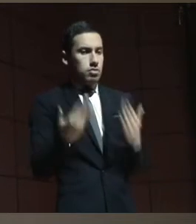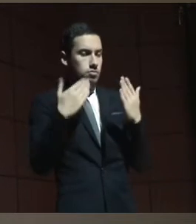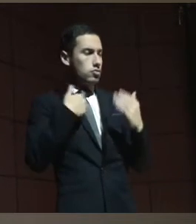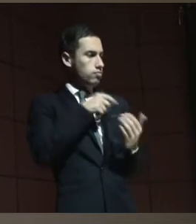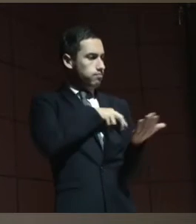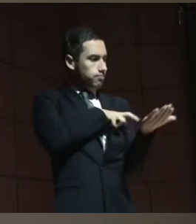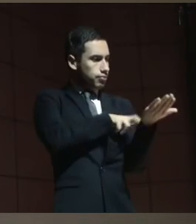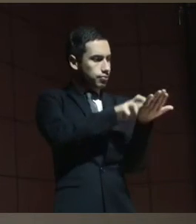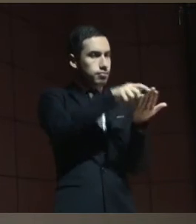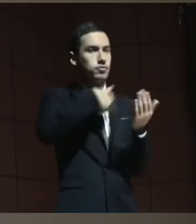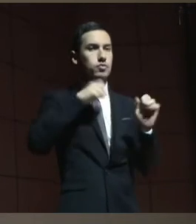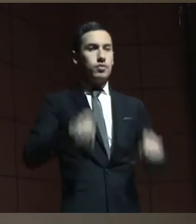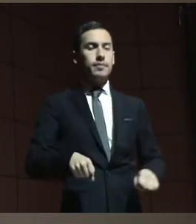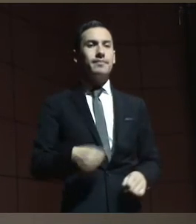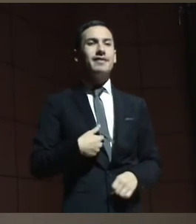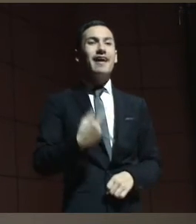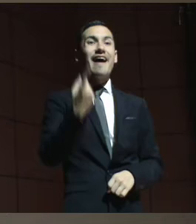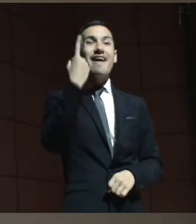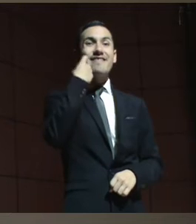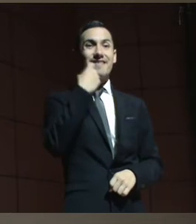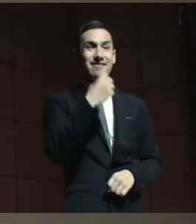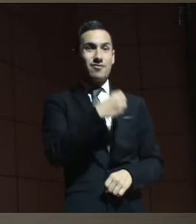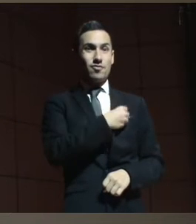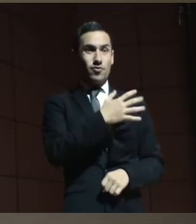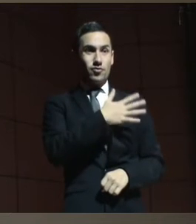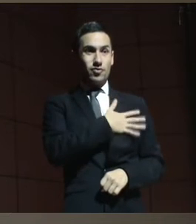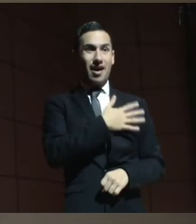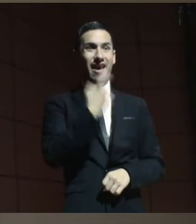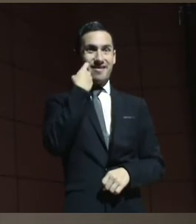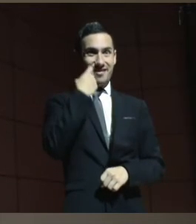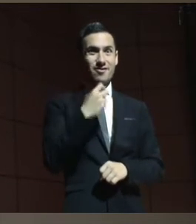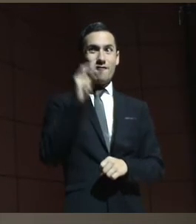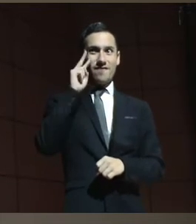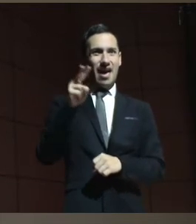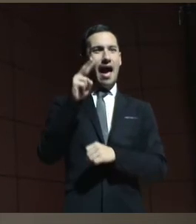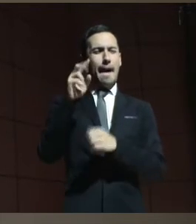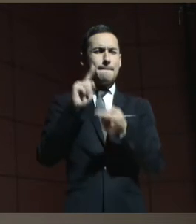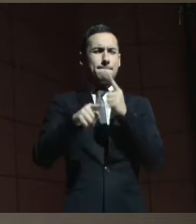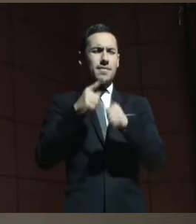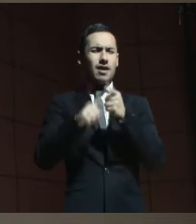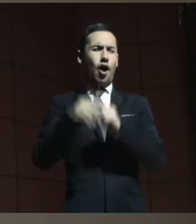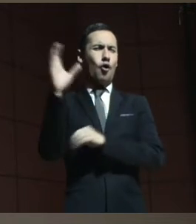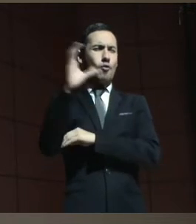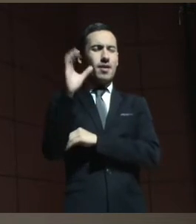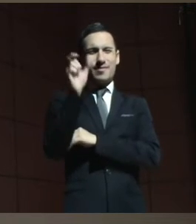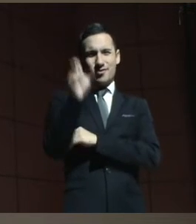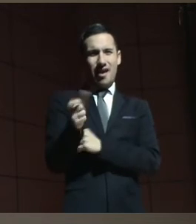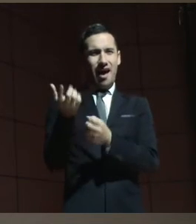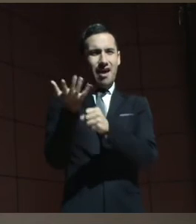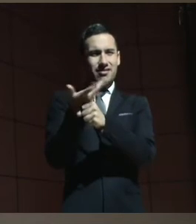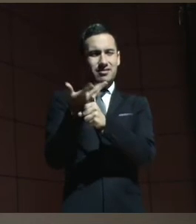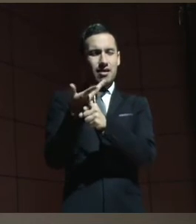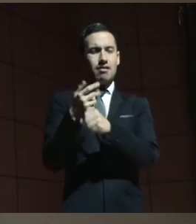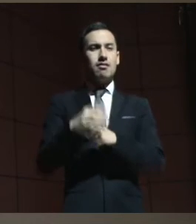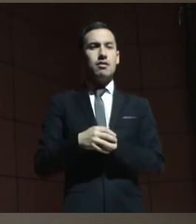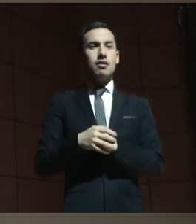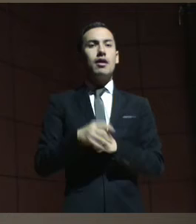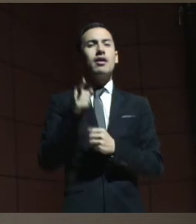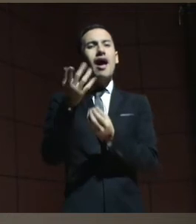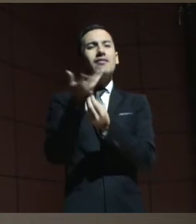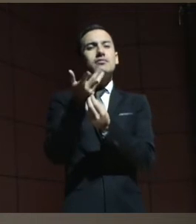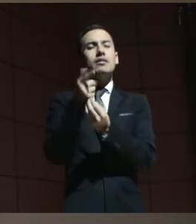tuve la hermosa oportunidad de ver a una amiga colombiana que es una artista, que es